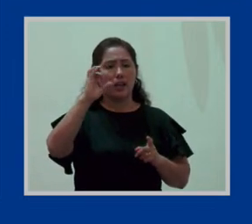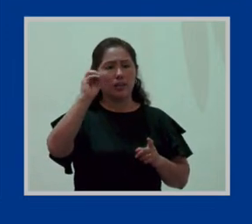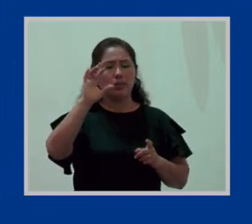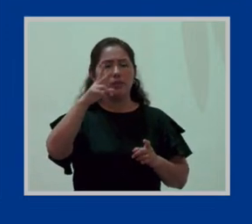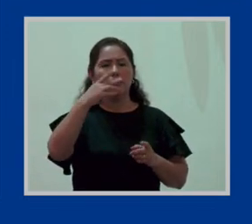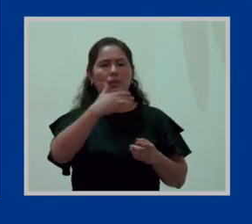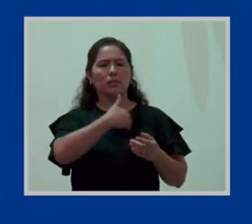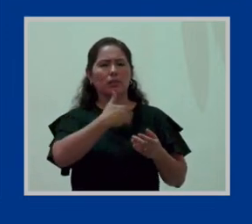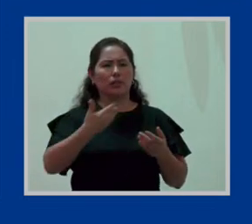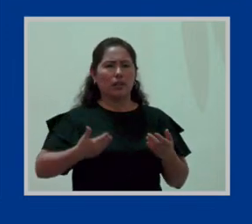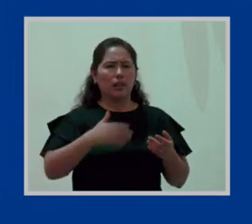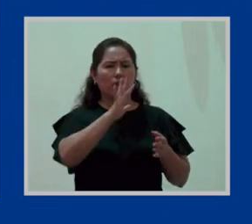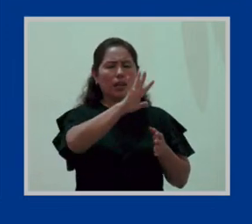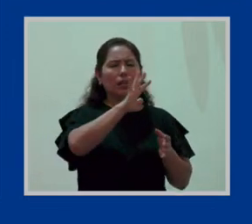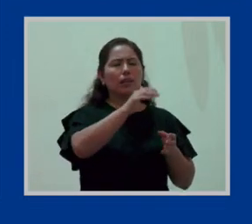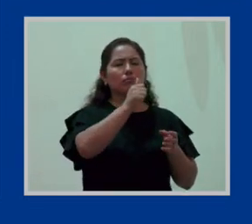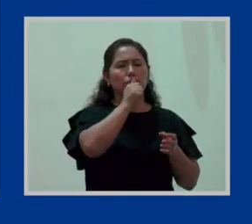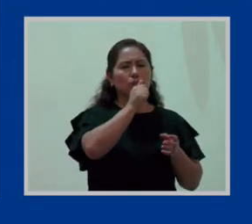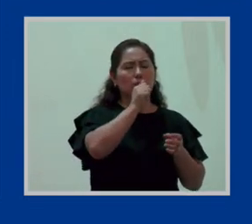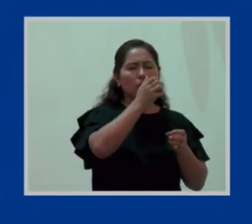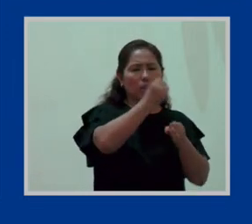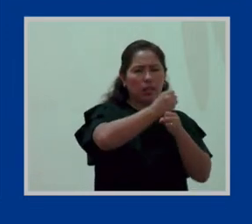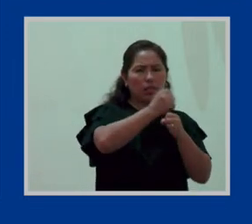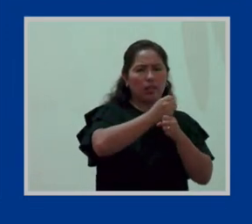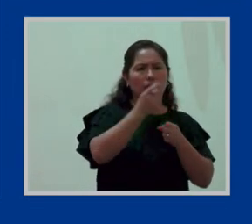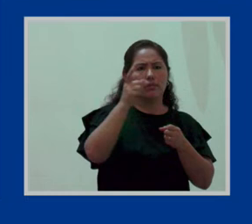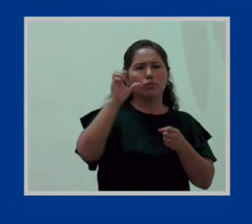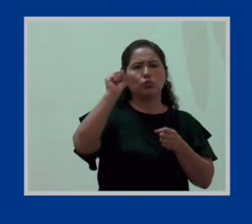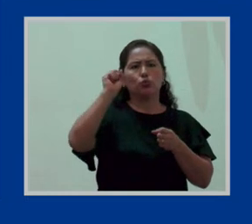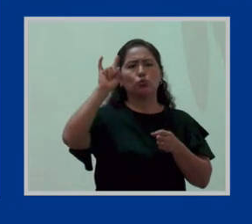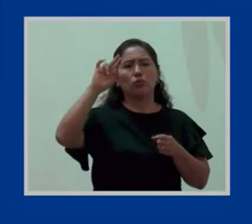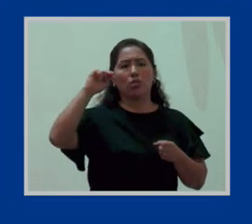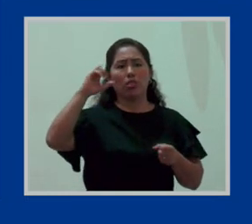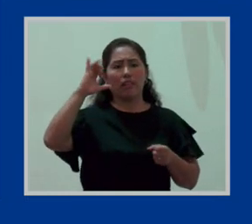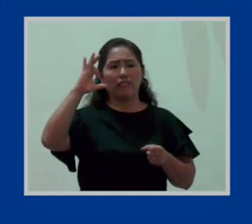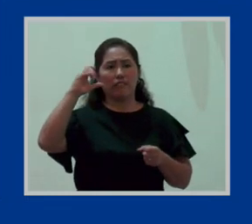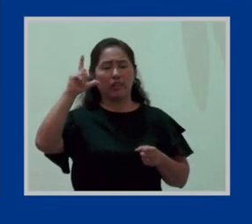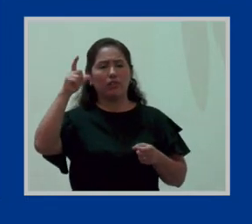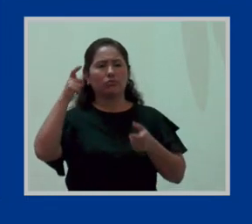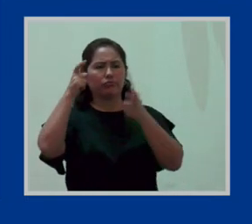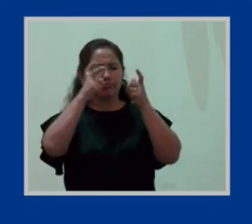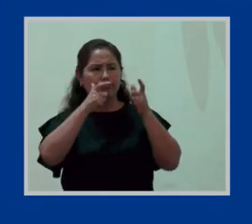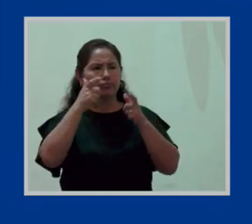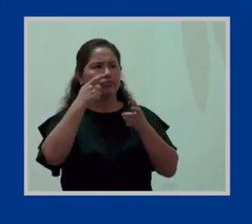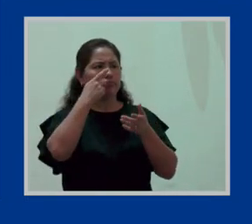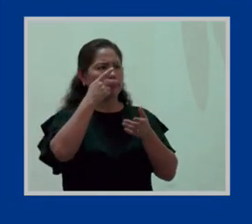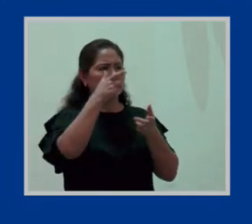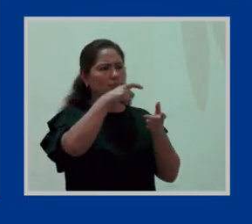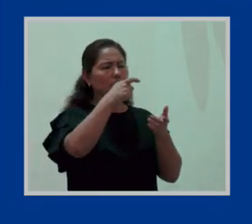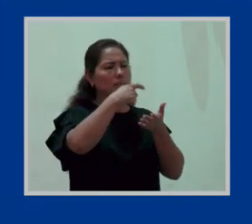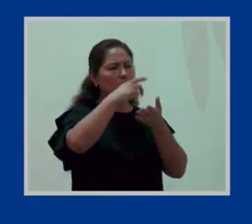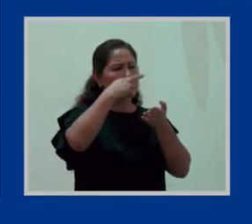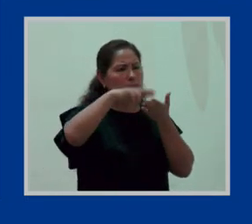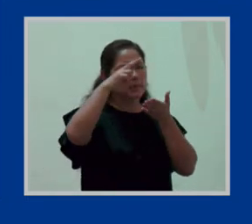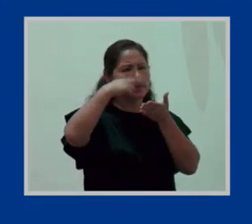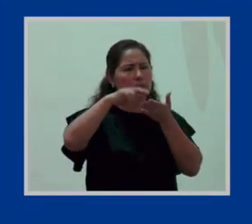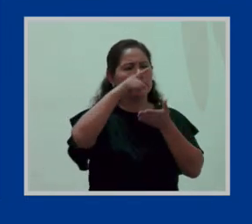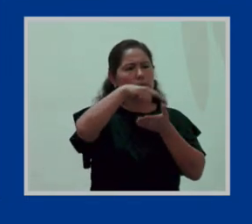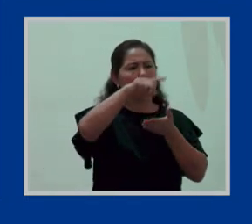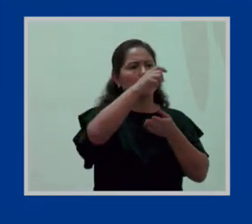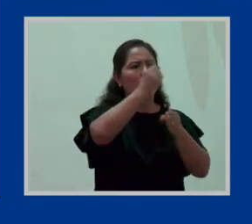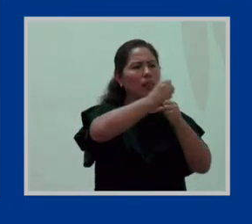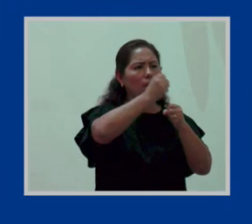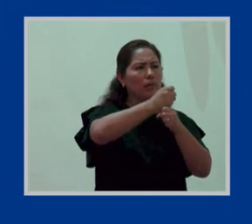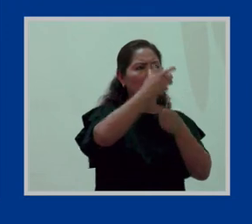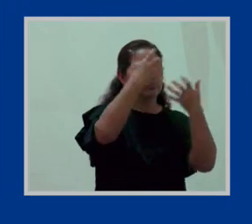privado, la tiene Zonafil. Y como Zonafil, estamos en la búsqueda de que los centros de trabajo cumplan con tener estos